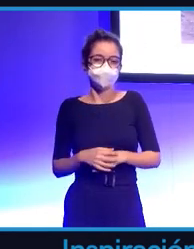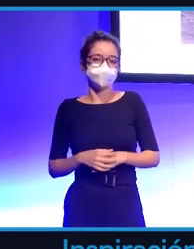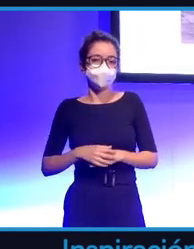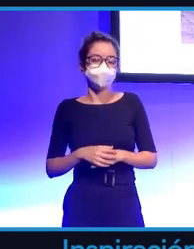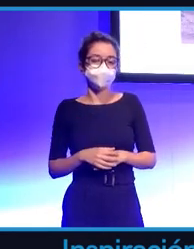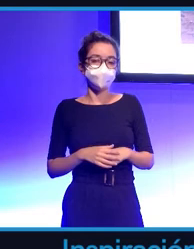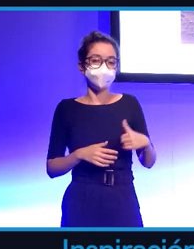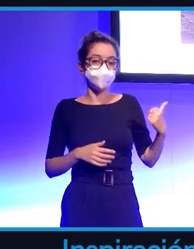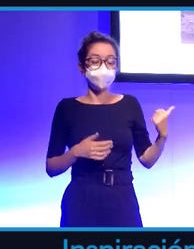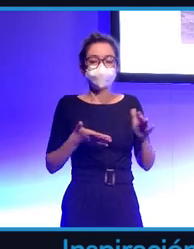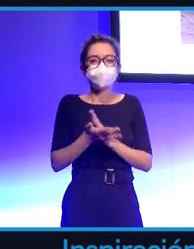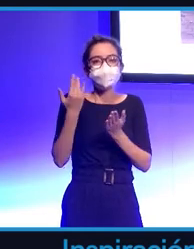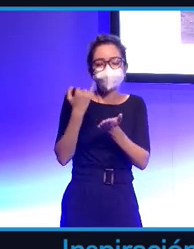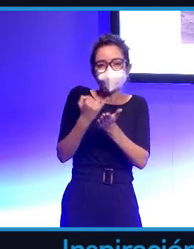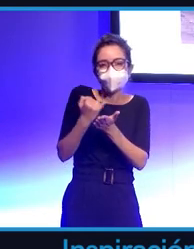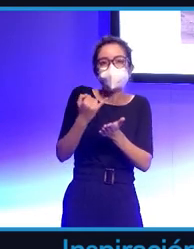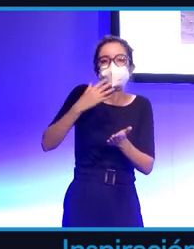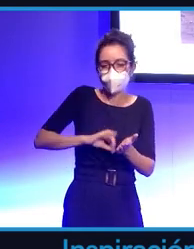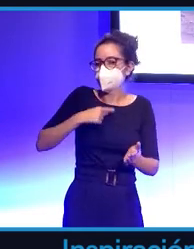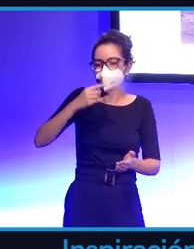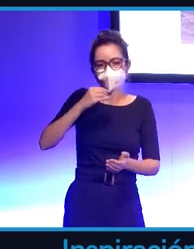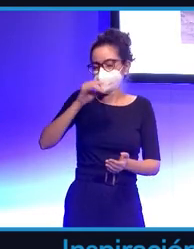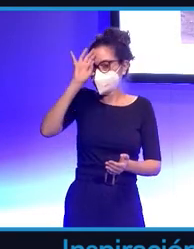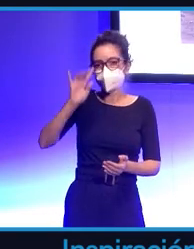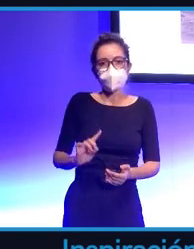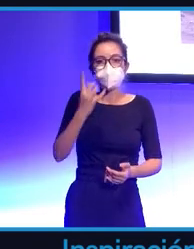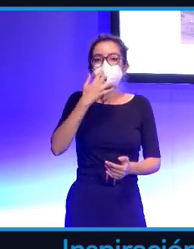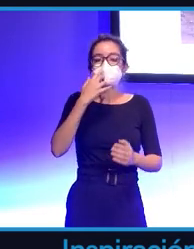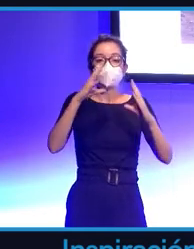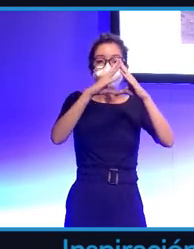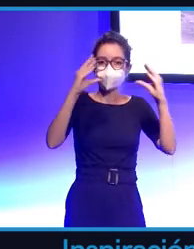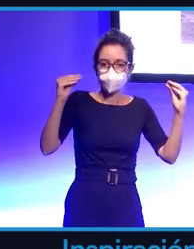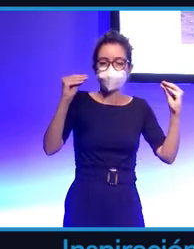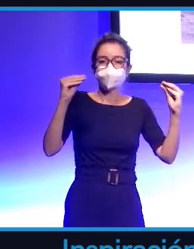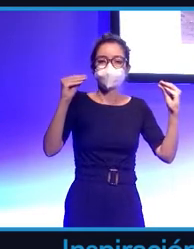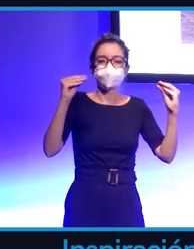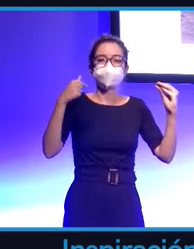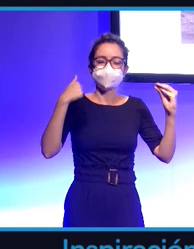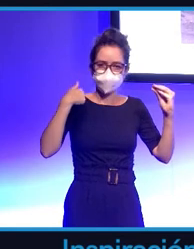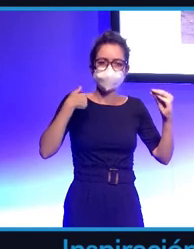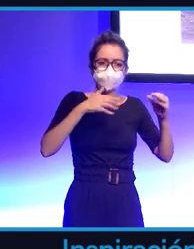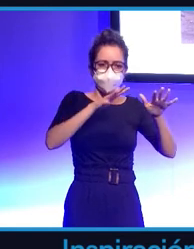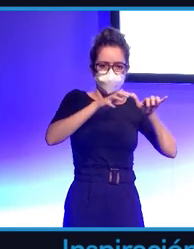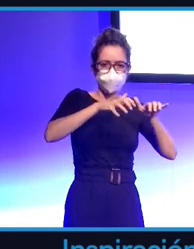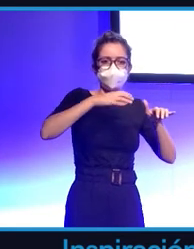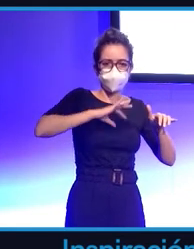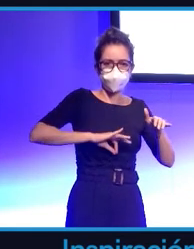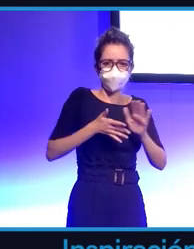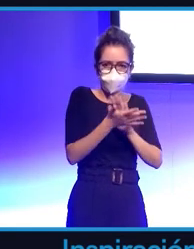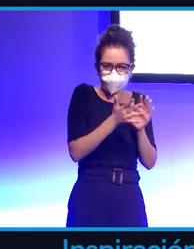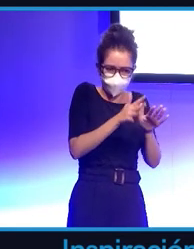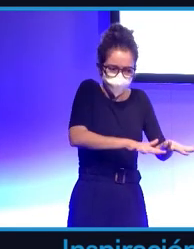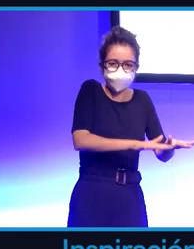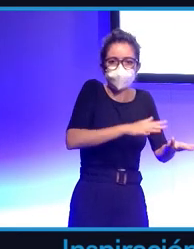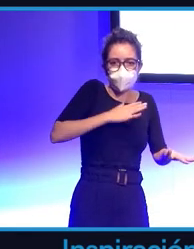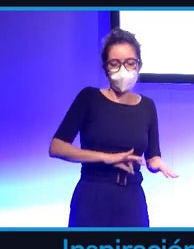metaverso. Vamos a poder aprender en una universidad por ejemplo vamos a experimentar el estado allí. Otra